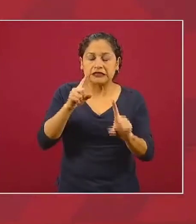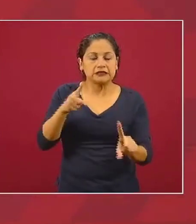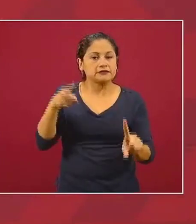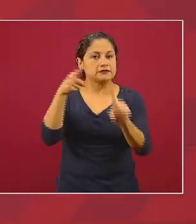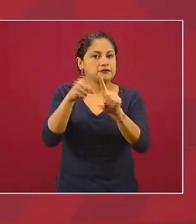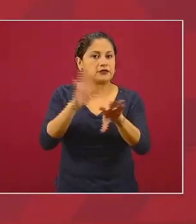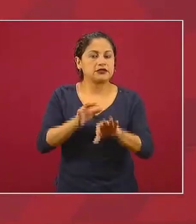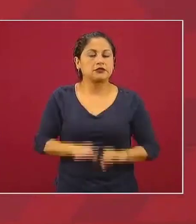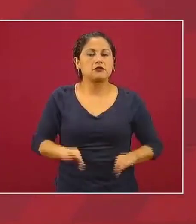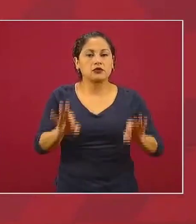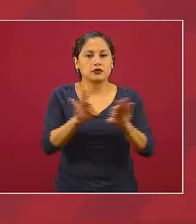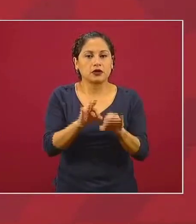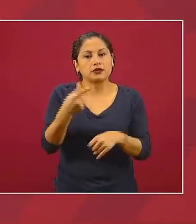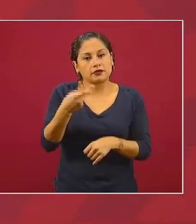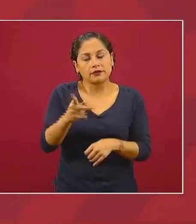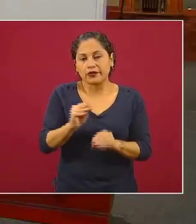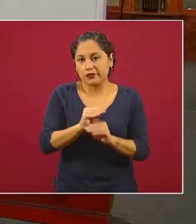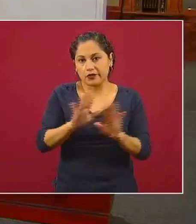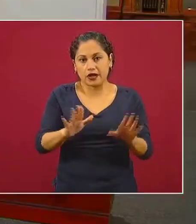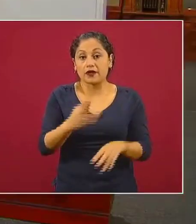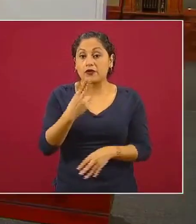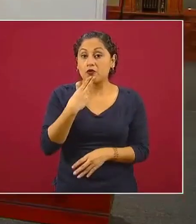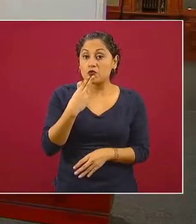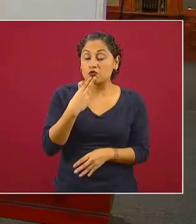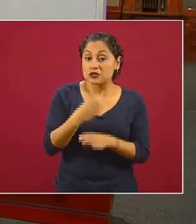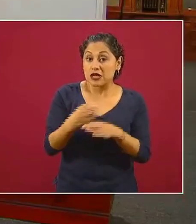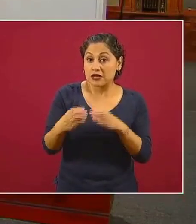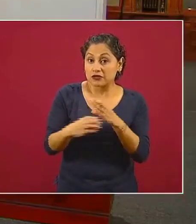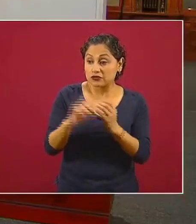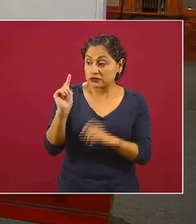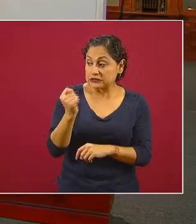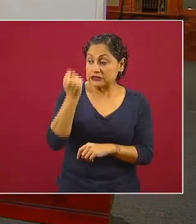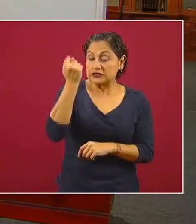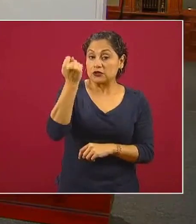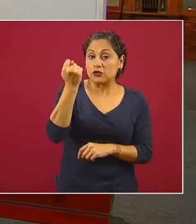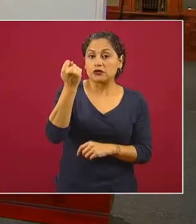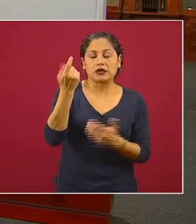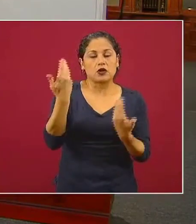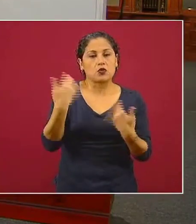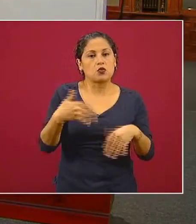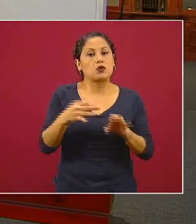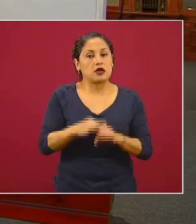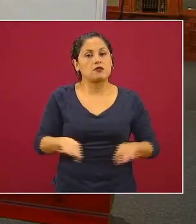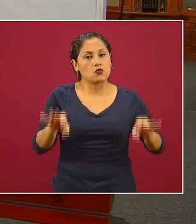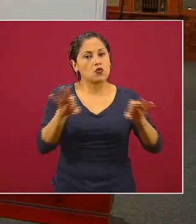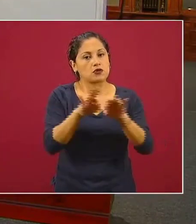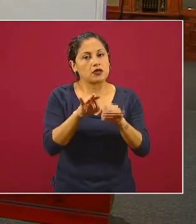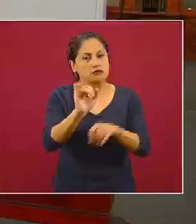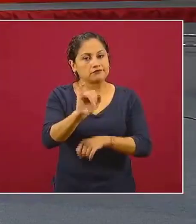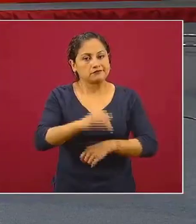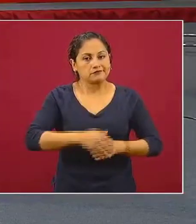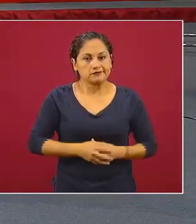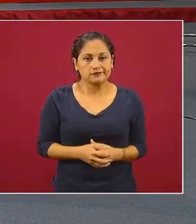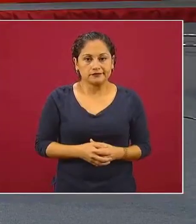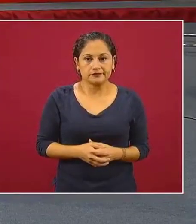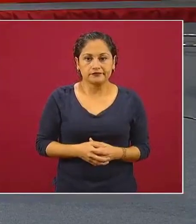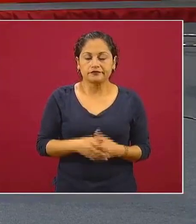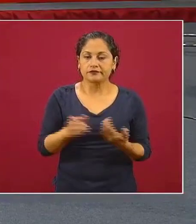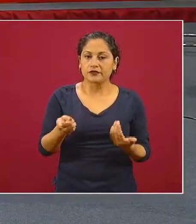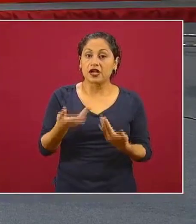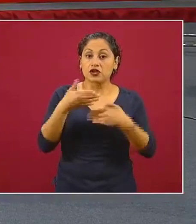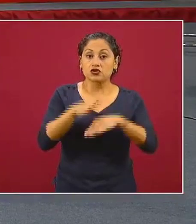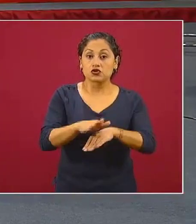herramienta pues es muy importante tener cada vez más posibilidades y con respecto a la